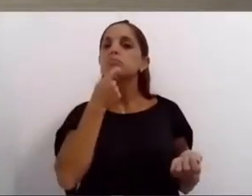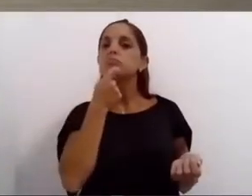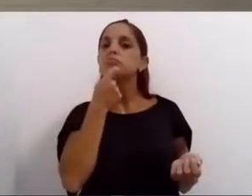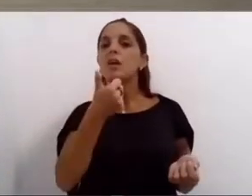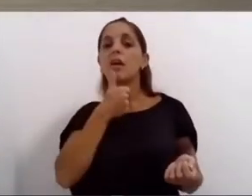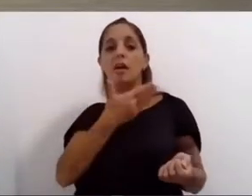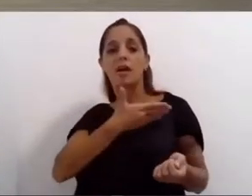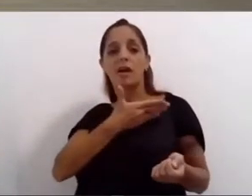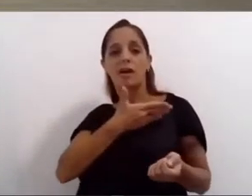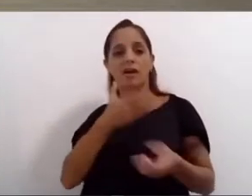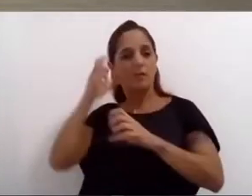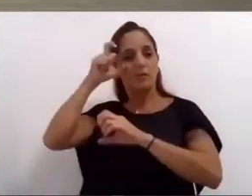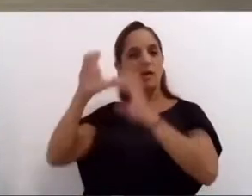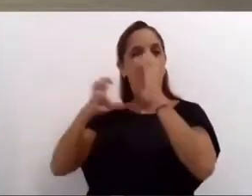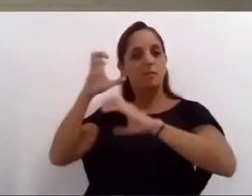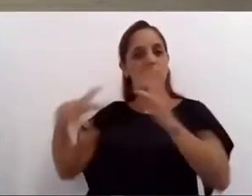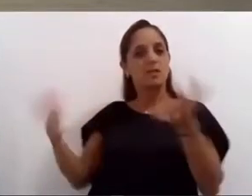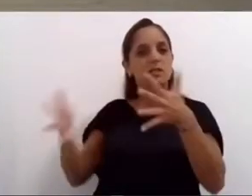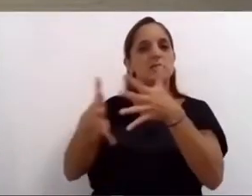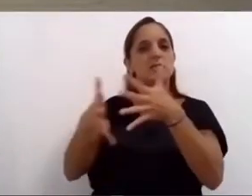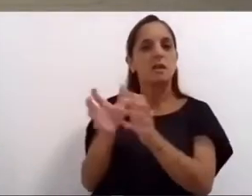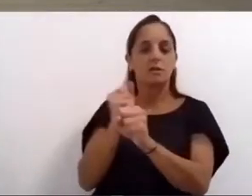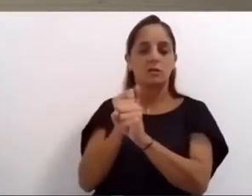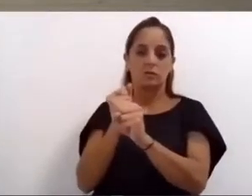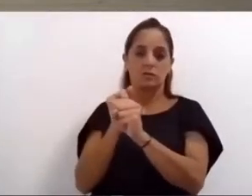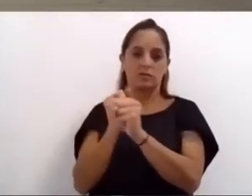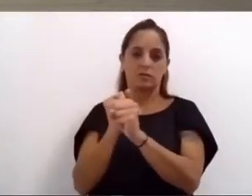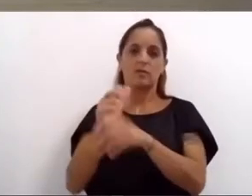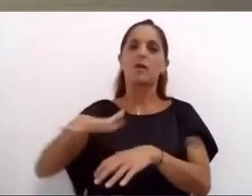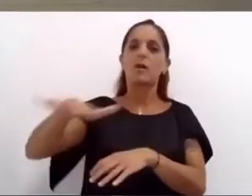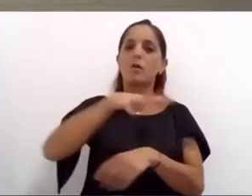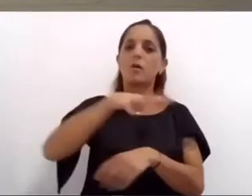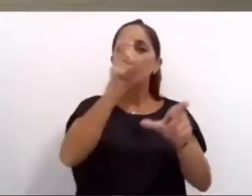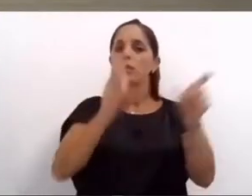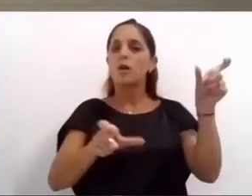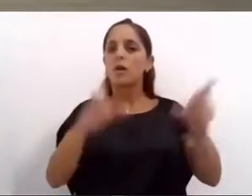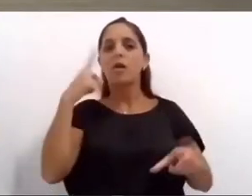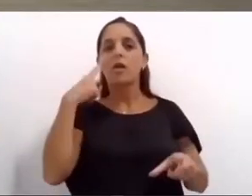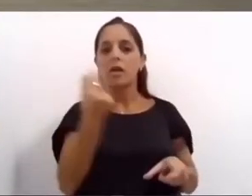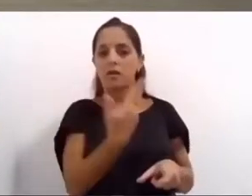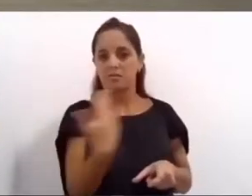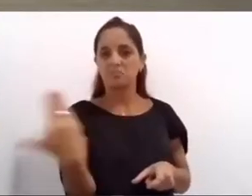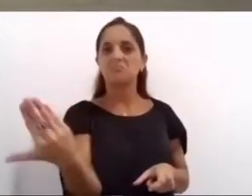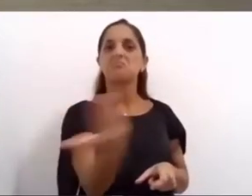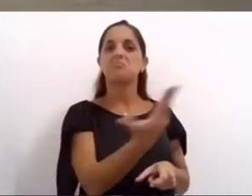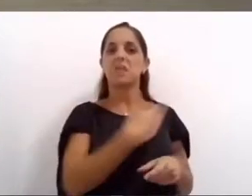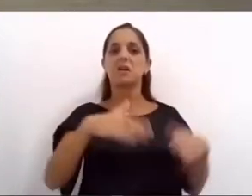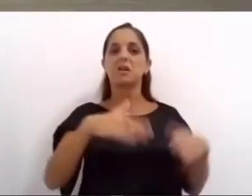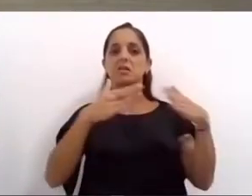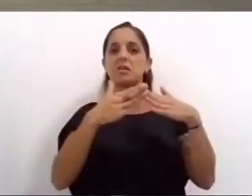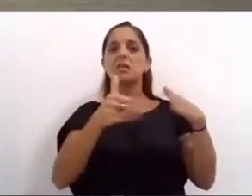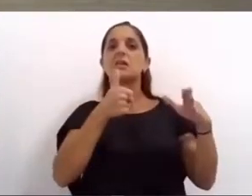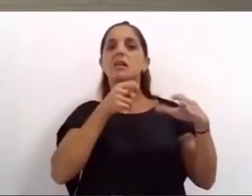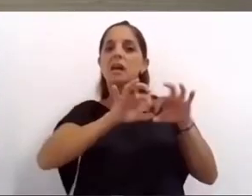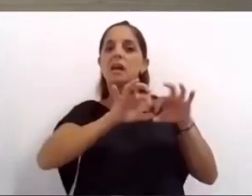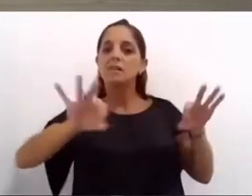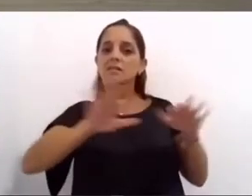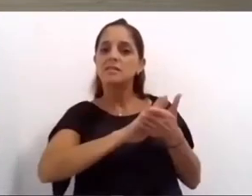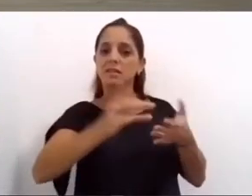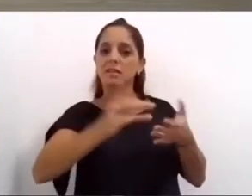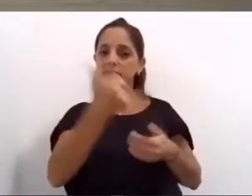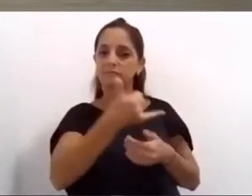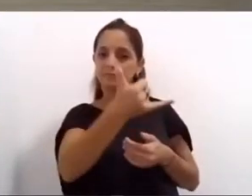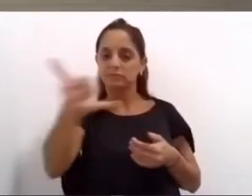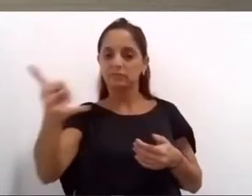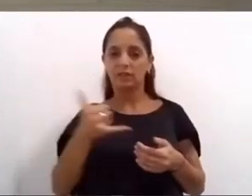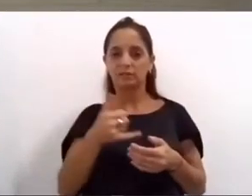Ficherton R y en Antártida Argentina beneficiando 1500 vecinos y vecinas ese primer paso que nos permitía luego hacer pavimento